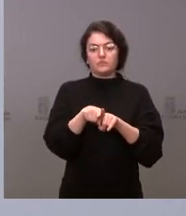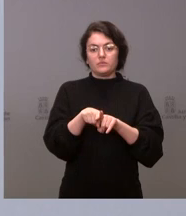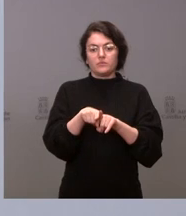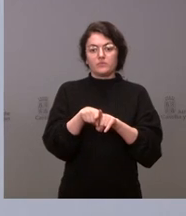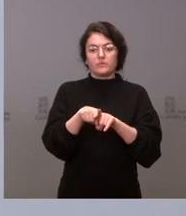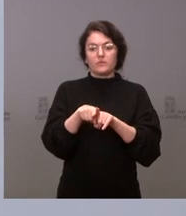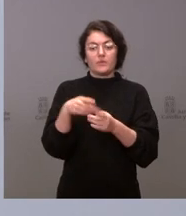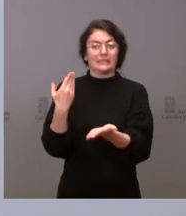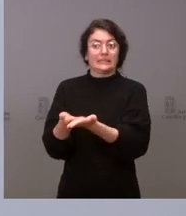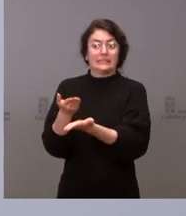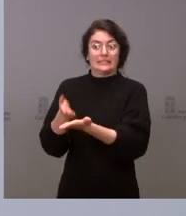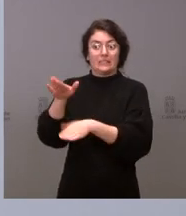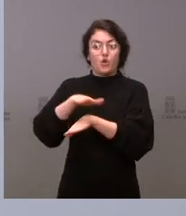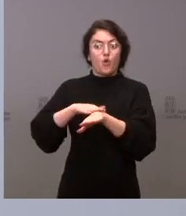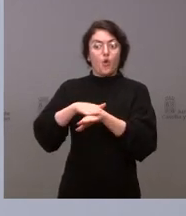Gobierno de España